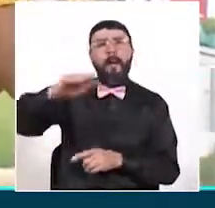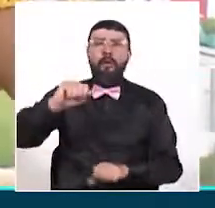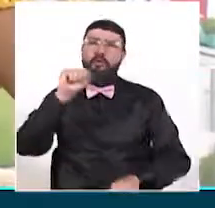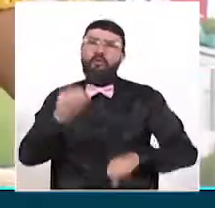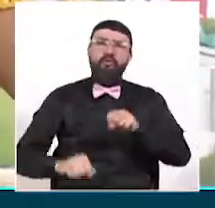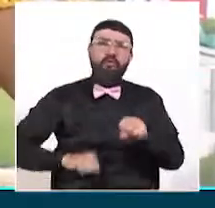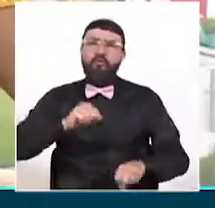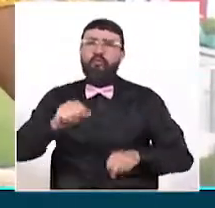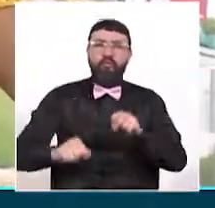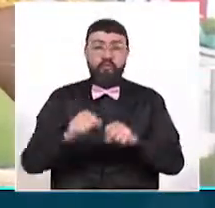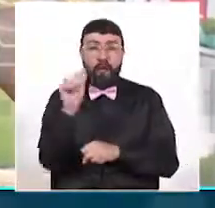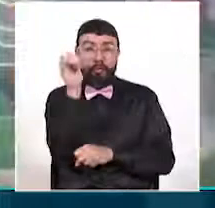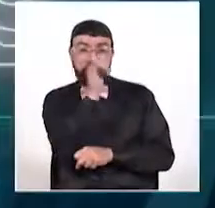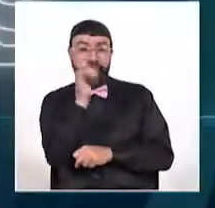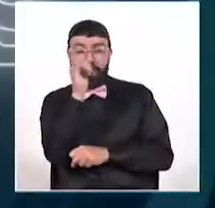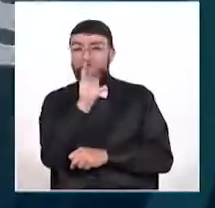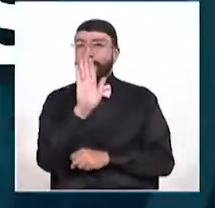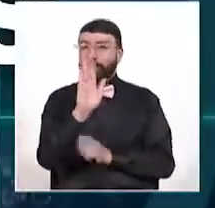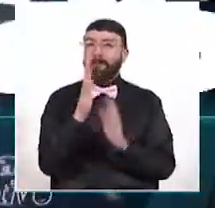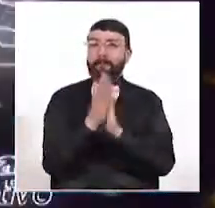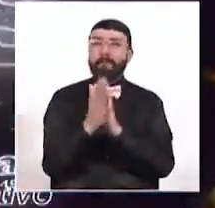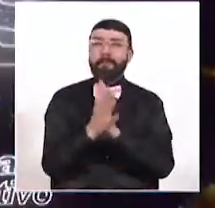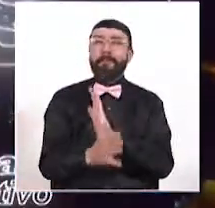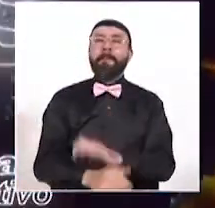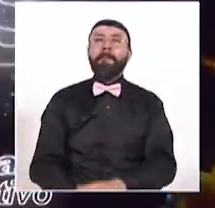al final de la emisión. Los espero.